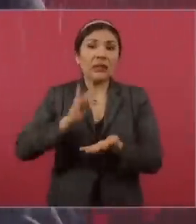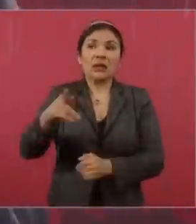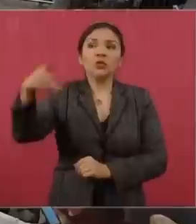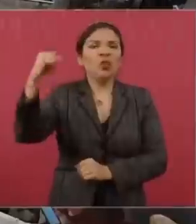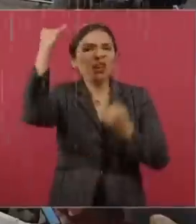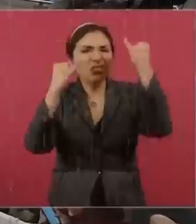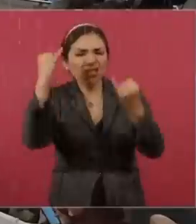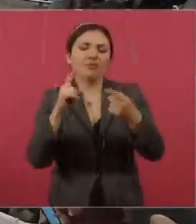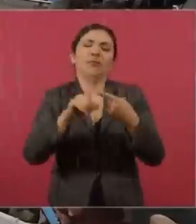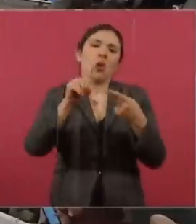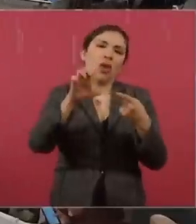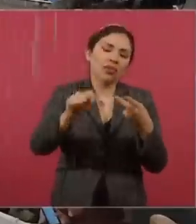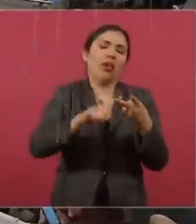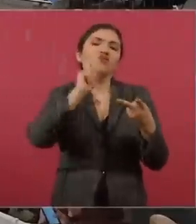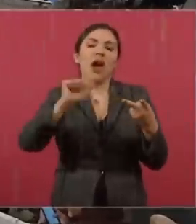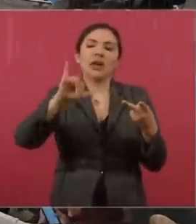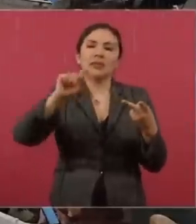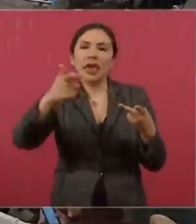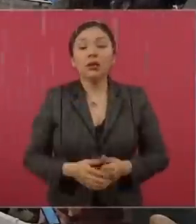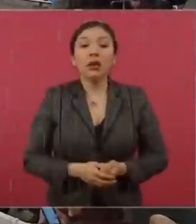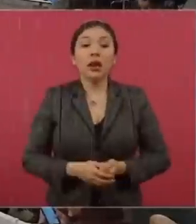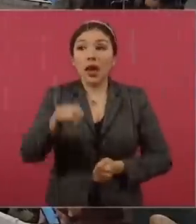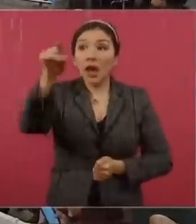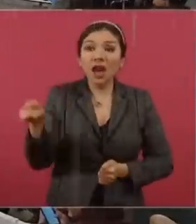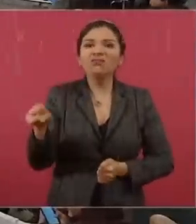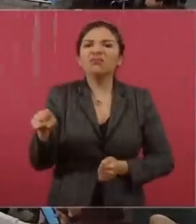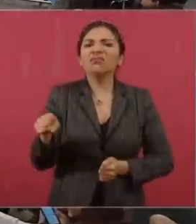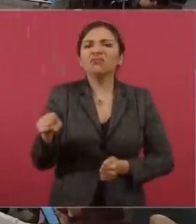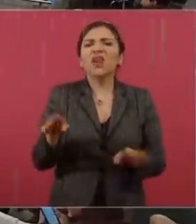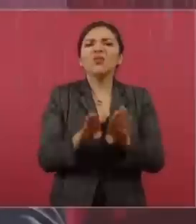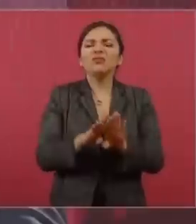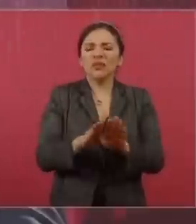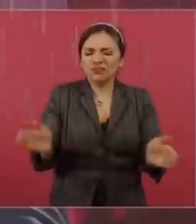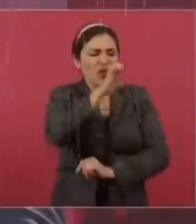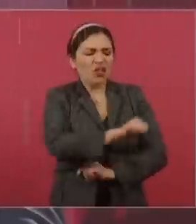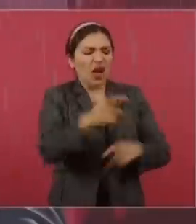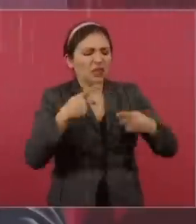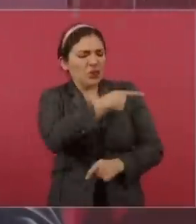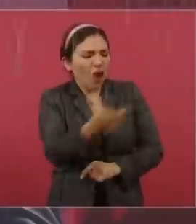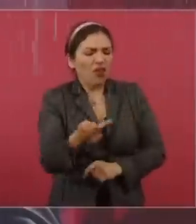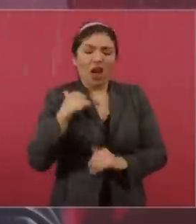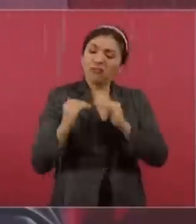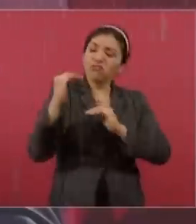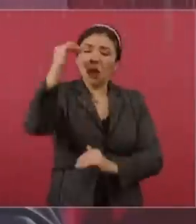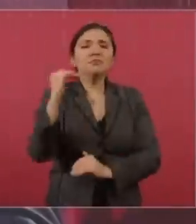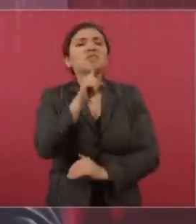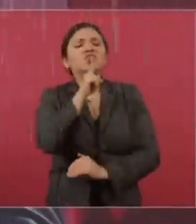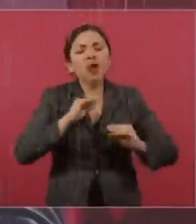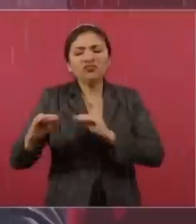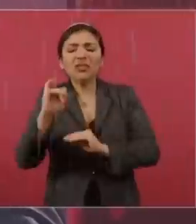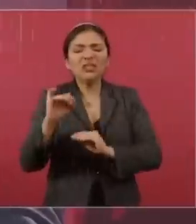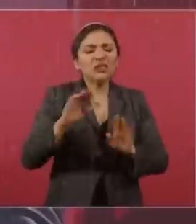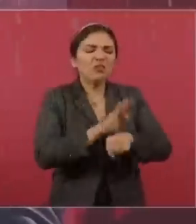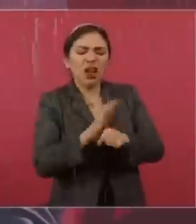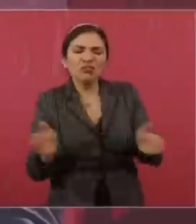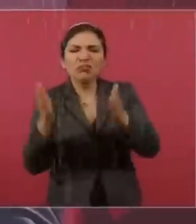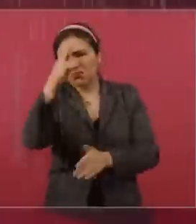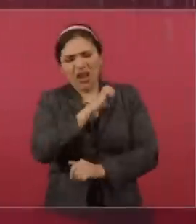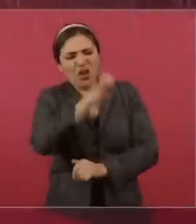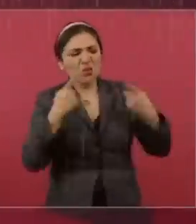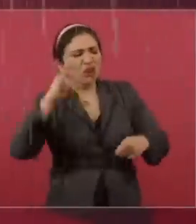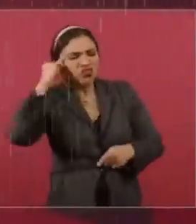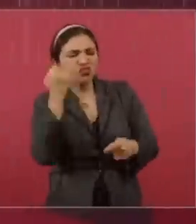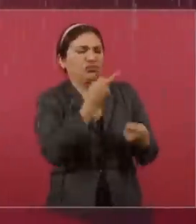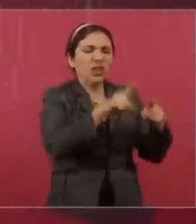posturas, lo de Carmen Aristegui, etcétera, etcétera, han fomentado el clasismo o lo han tolerado, han fomentado el racismo